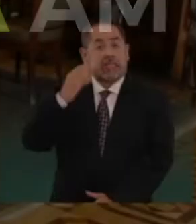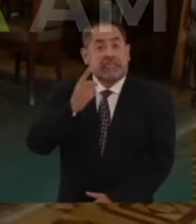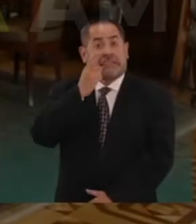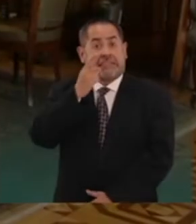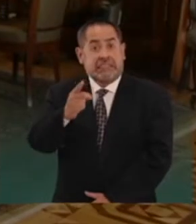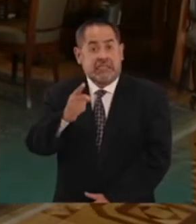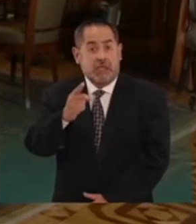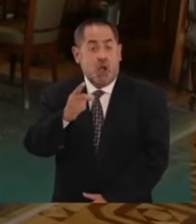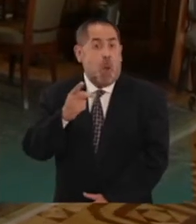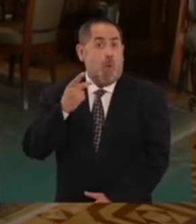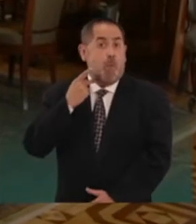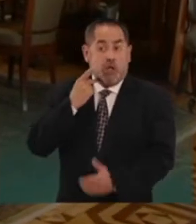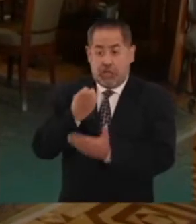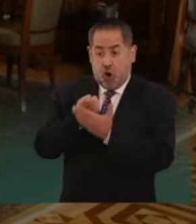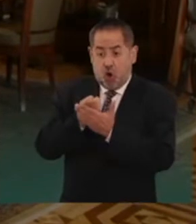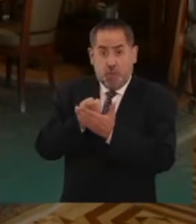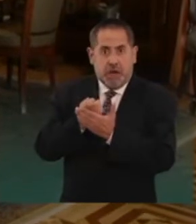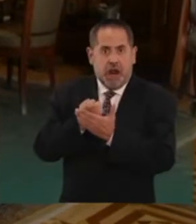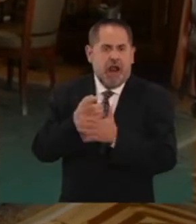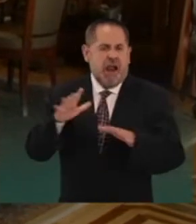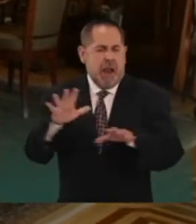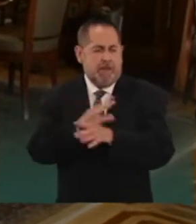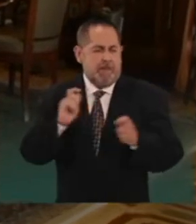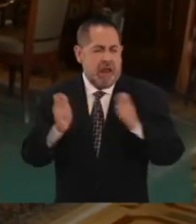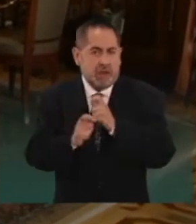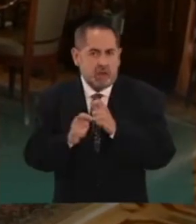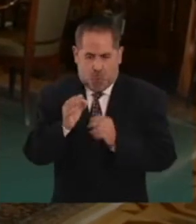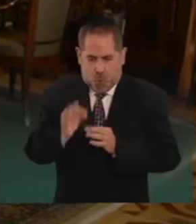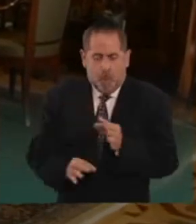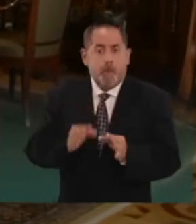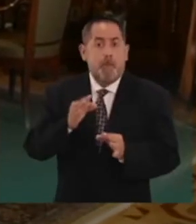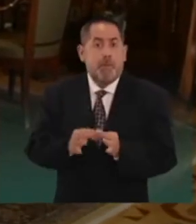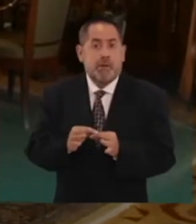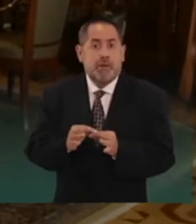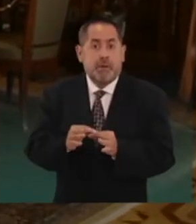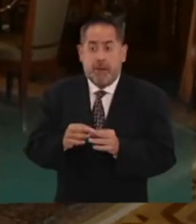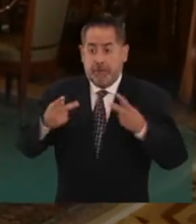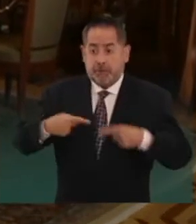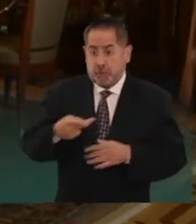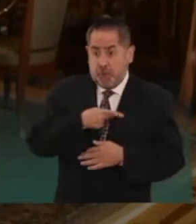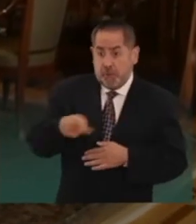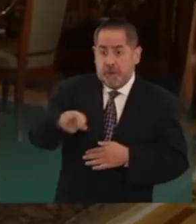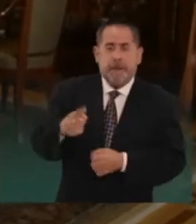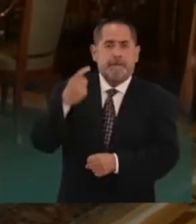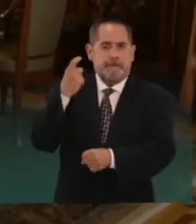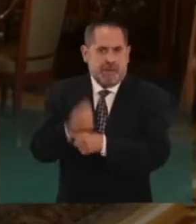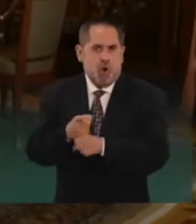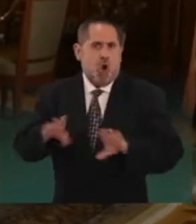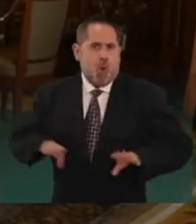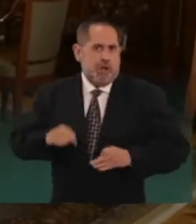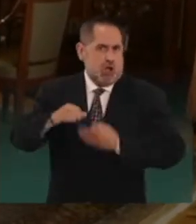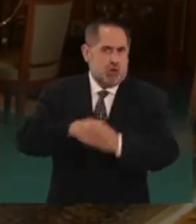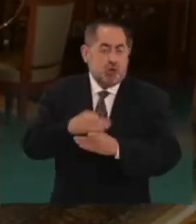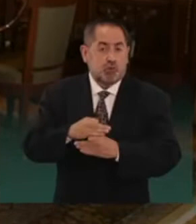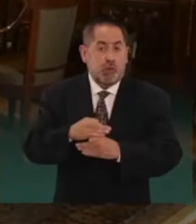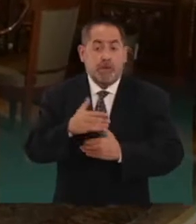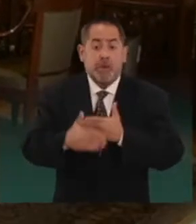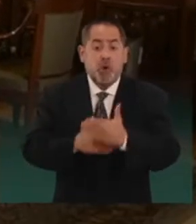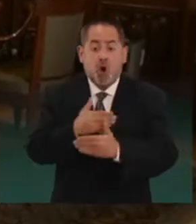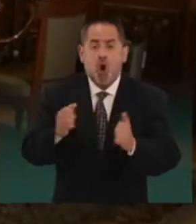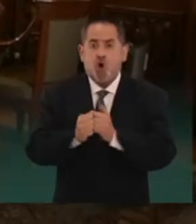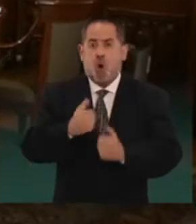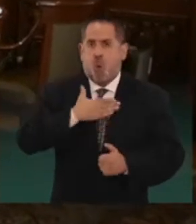Dijimos que íbamos a cambiar la política económica y cumplimos. Por el bien de todos, primero los pobres. Progreso, pero con